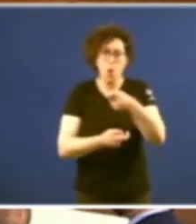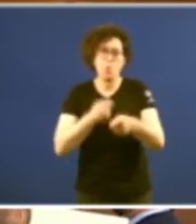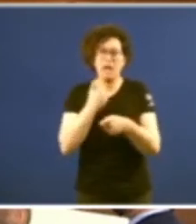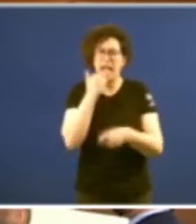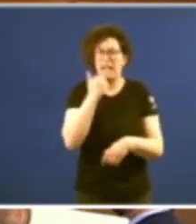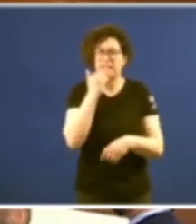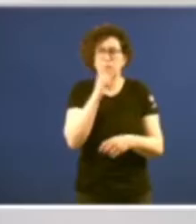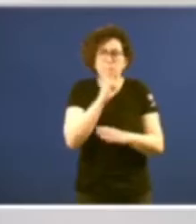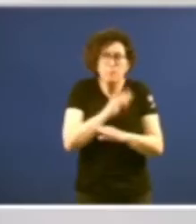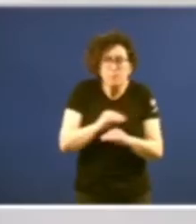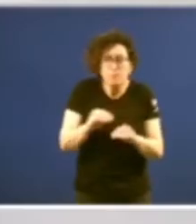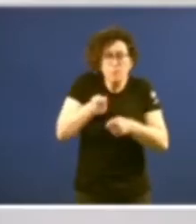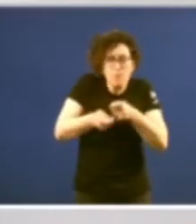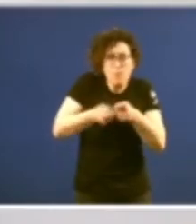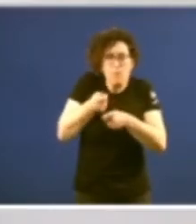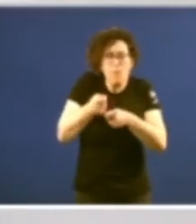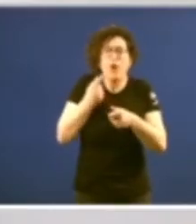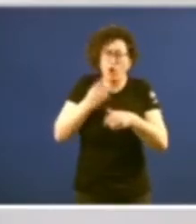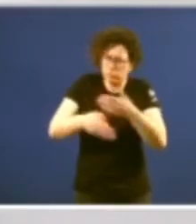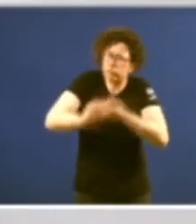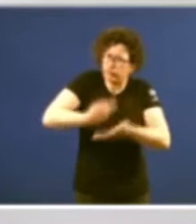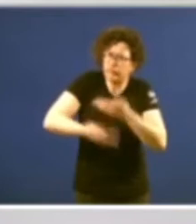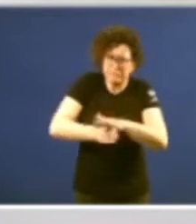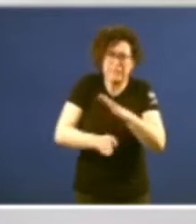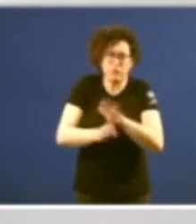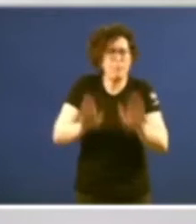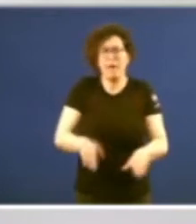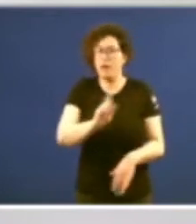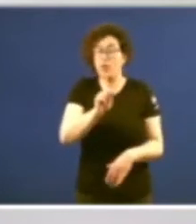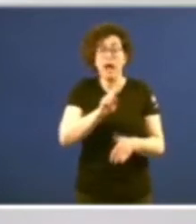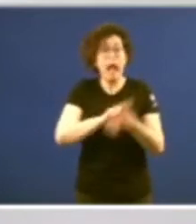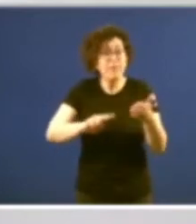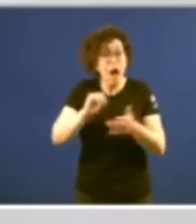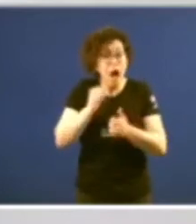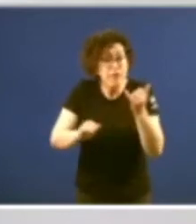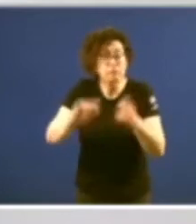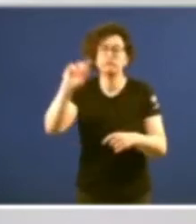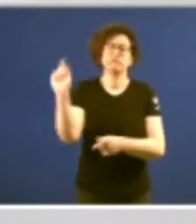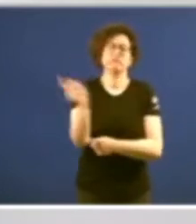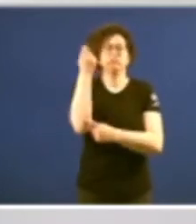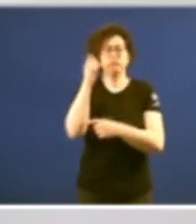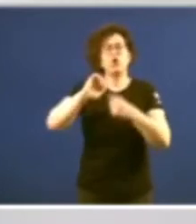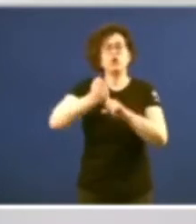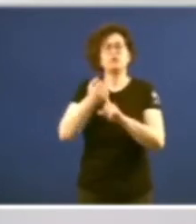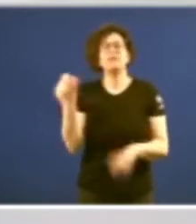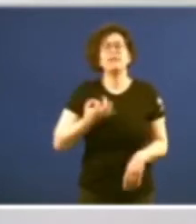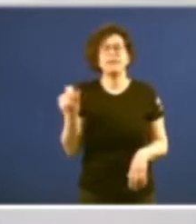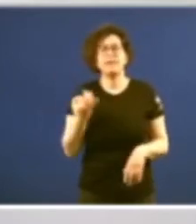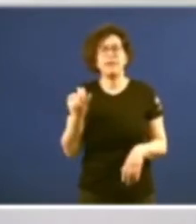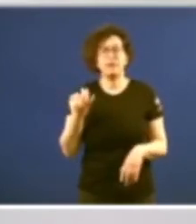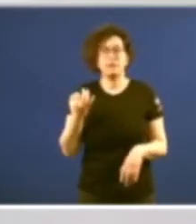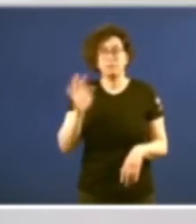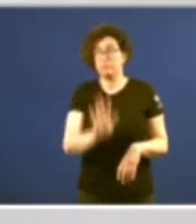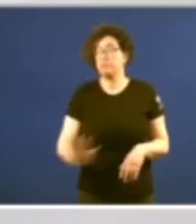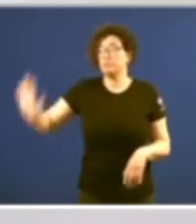casi facer ruido, pero sen pausa, Galicia acabou por se situar entre os territorios